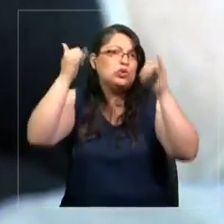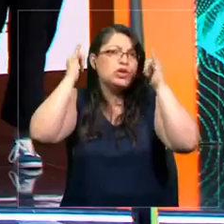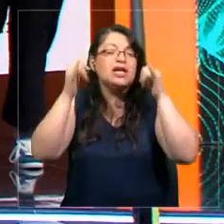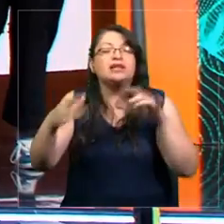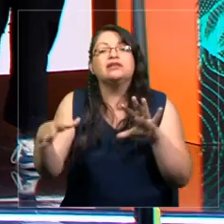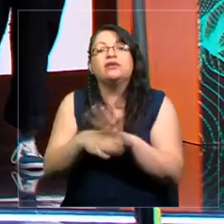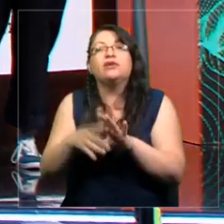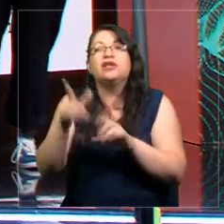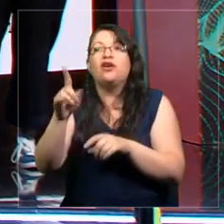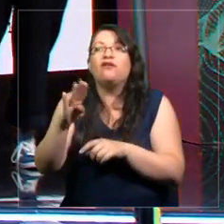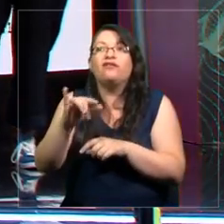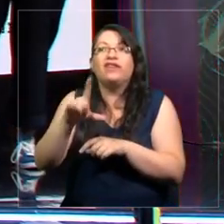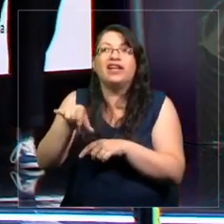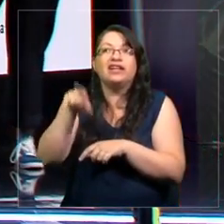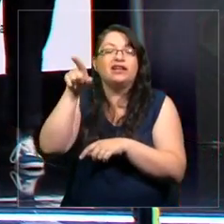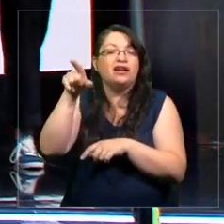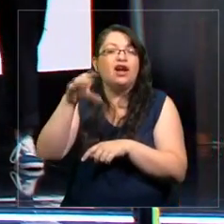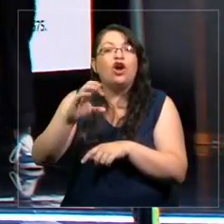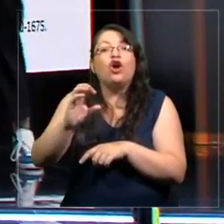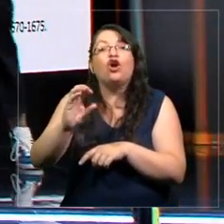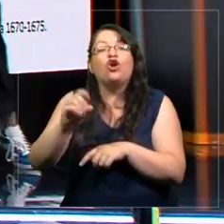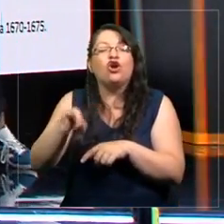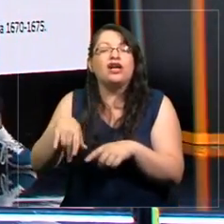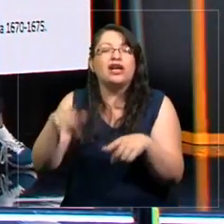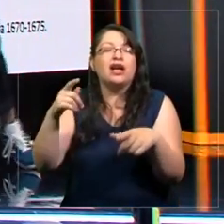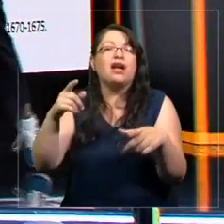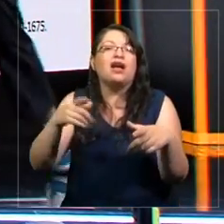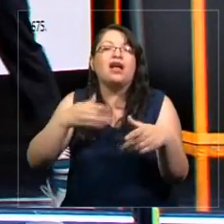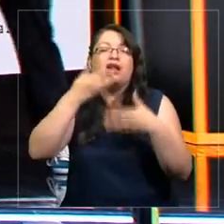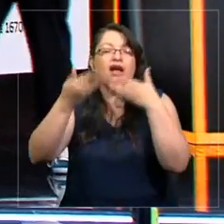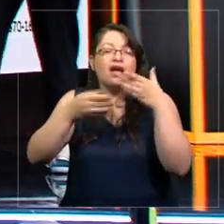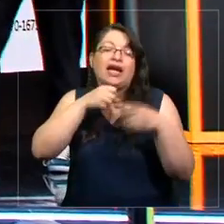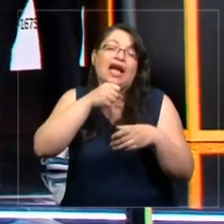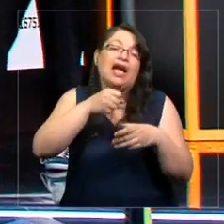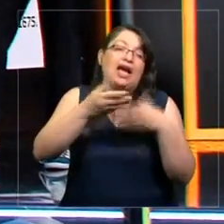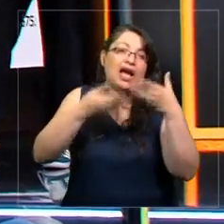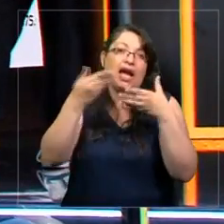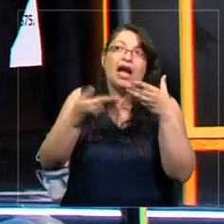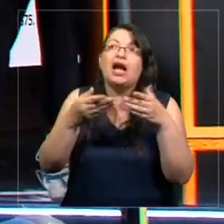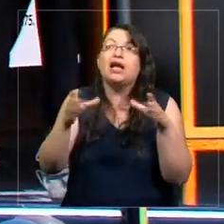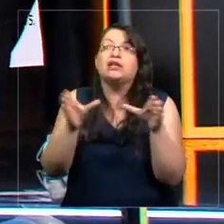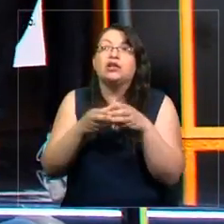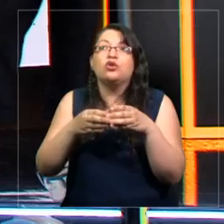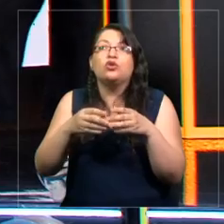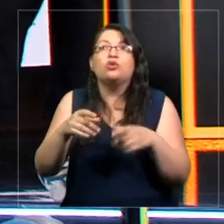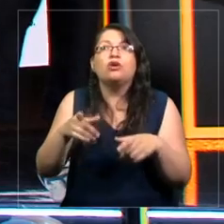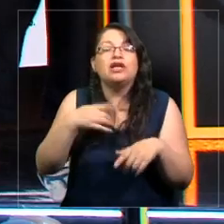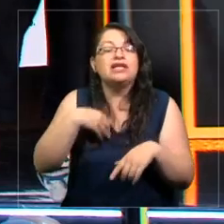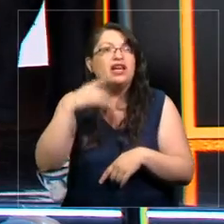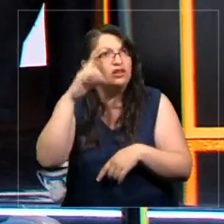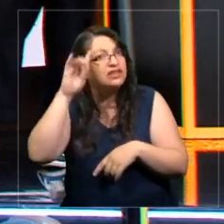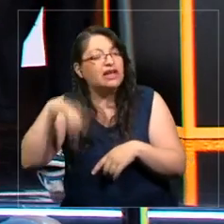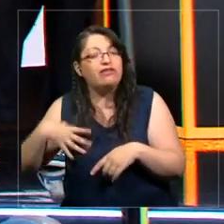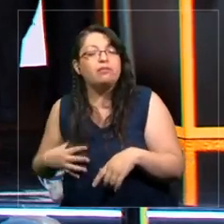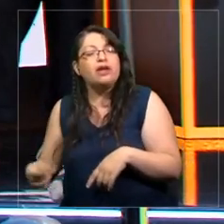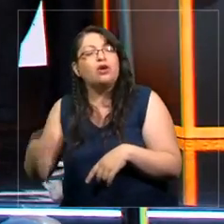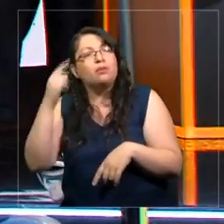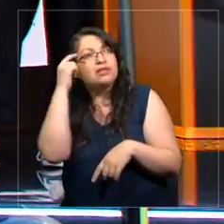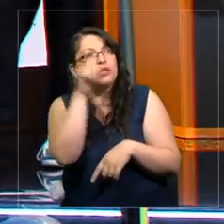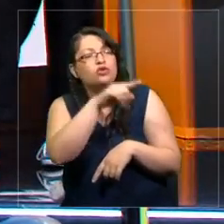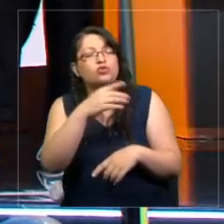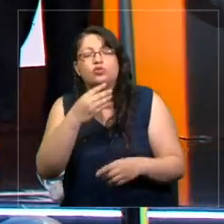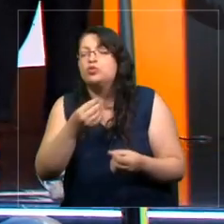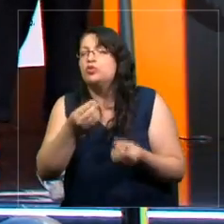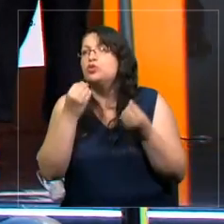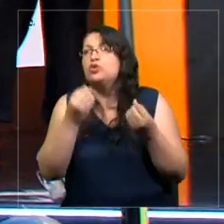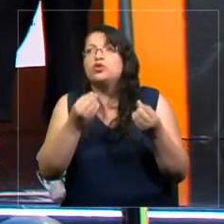con Billy Corgan que es el vocalista de Smashing Pumpkins y le dice, ¿sabes? Mis hijos piensan que eres fantástico y gracias a tu